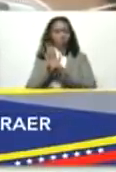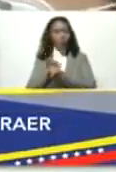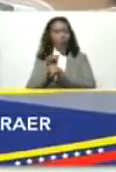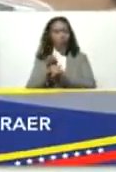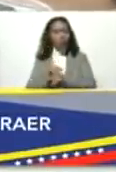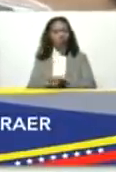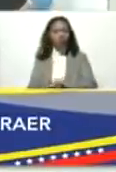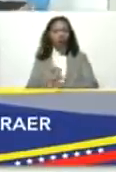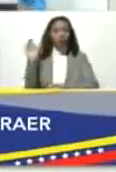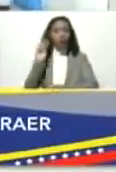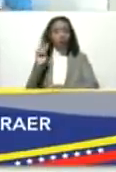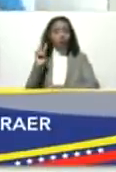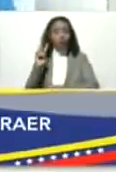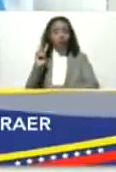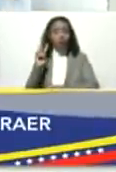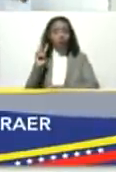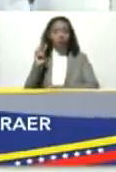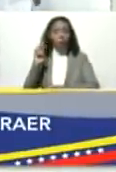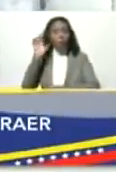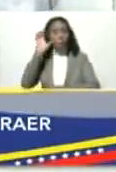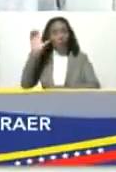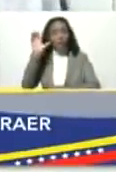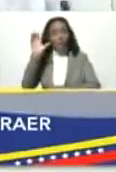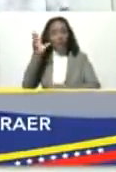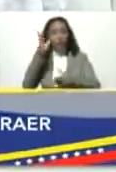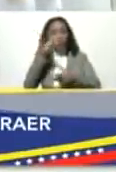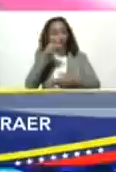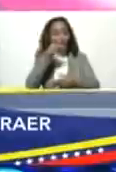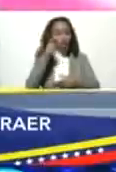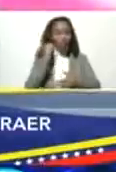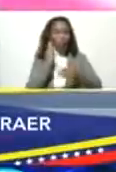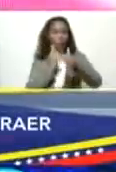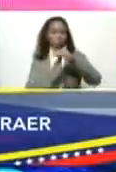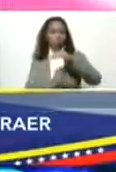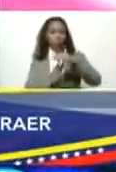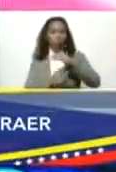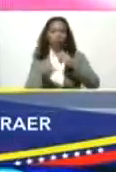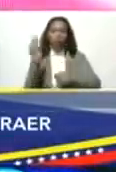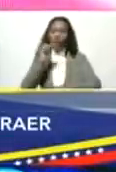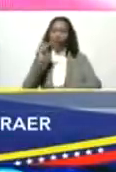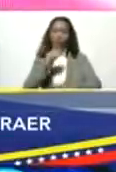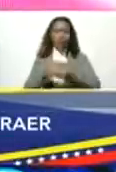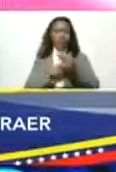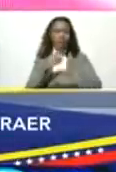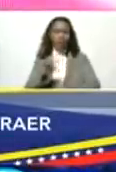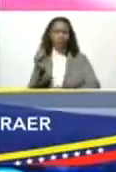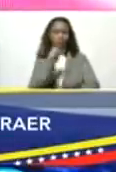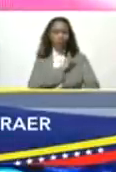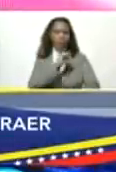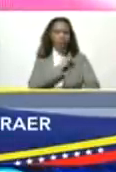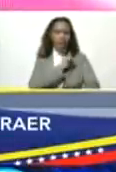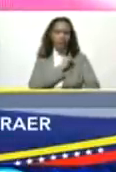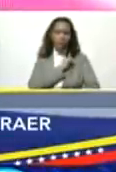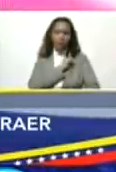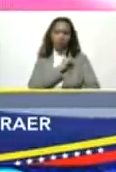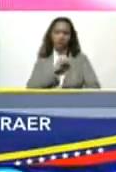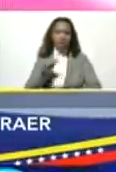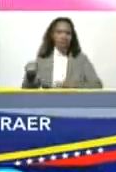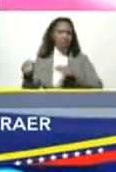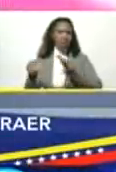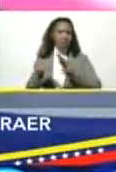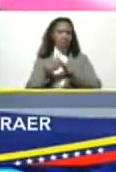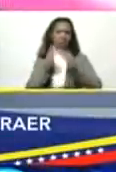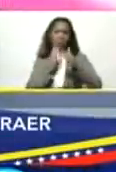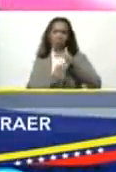Venezuela es un país receptor de migración nunca ha habido xenofobia ni contra los